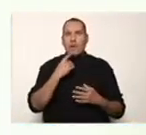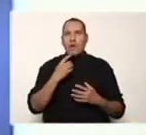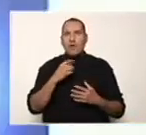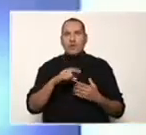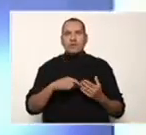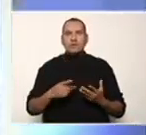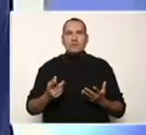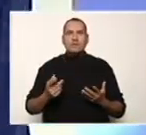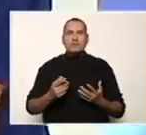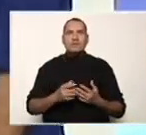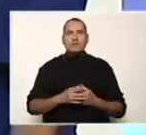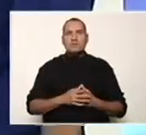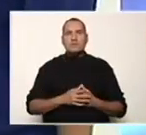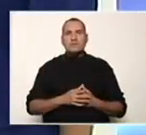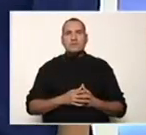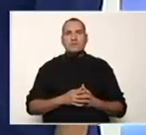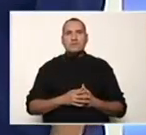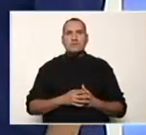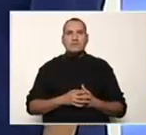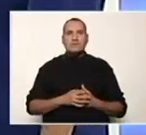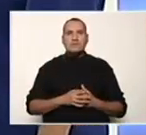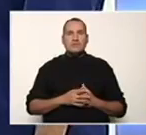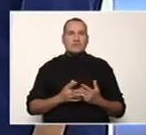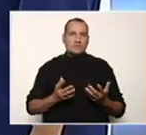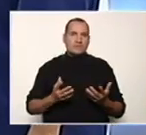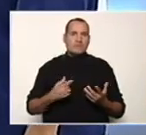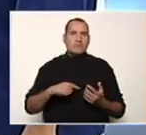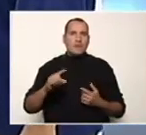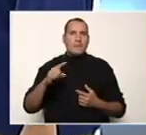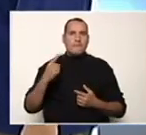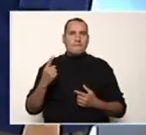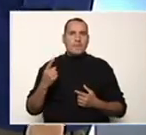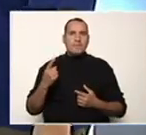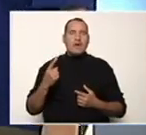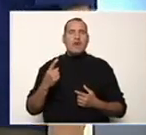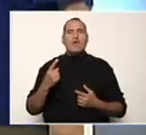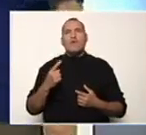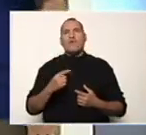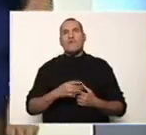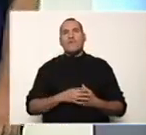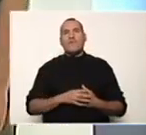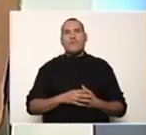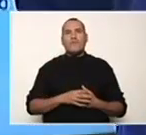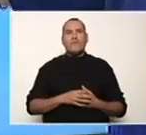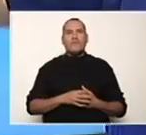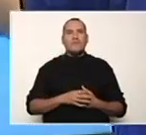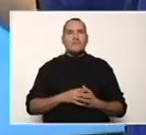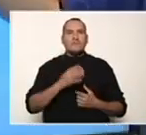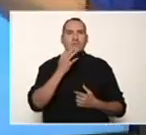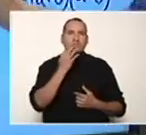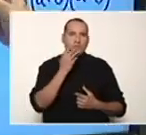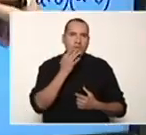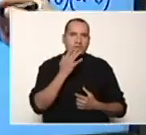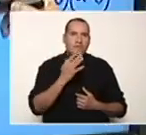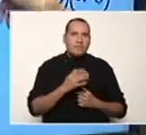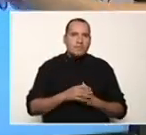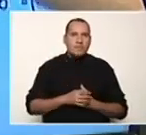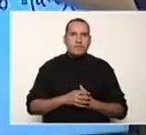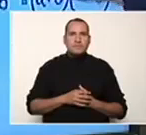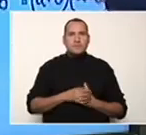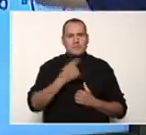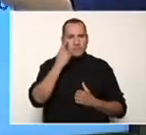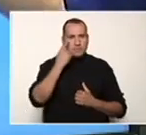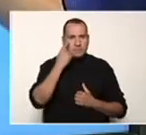Comenzamos. Factorización de trinomios cuadrados perfectos. Tenemos este ejemplo. Tenemos que